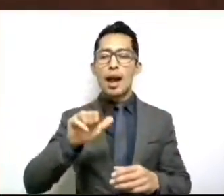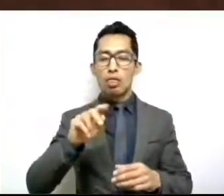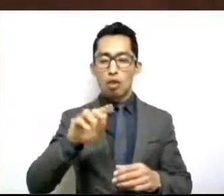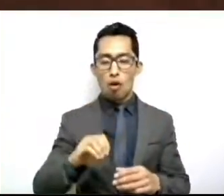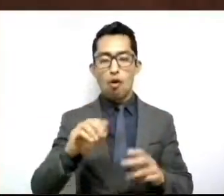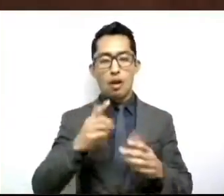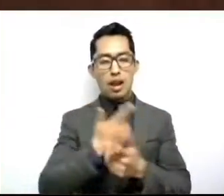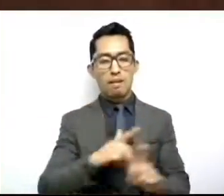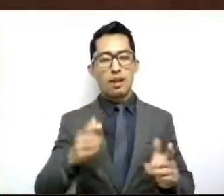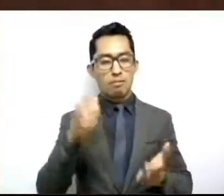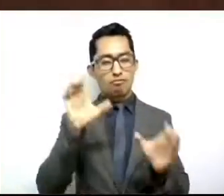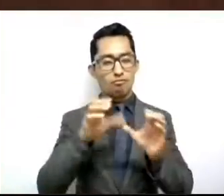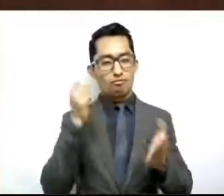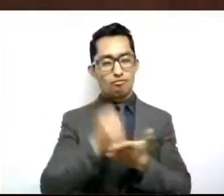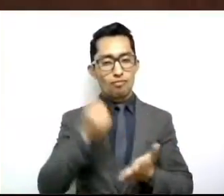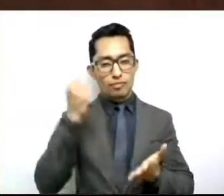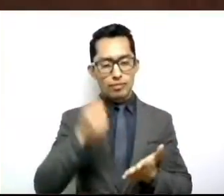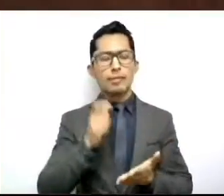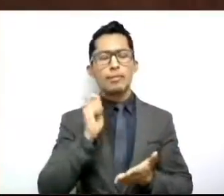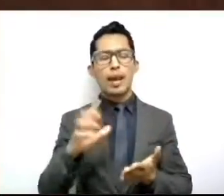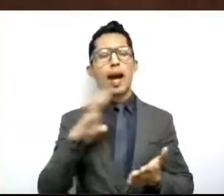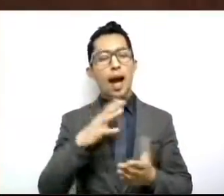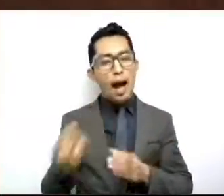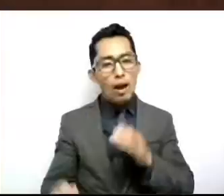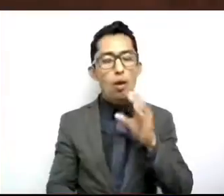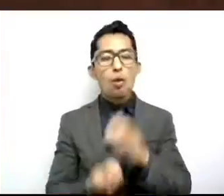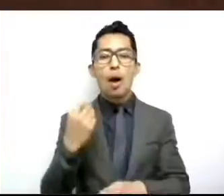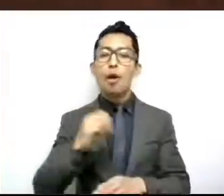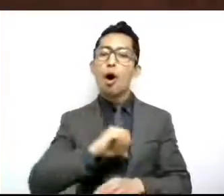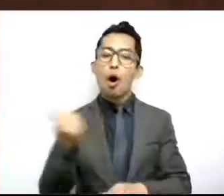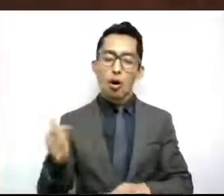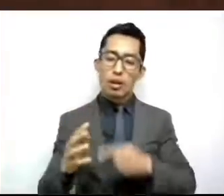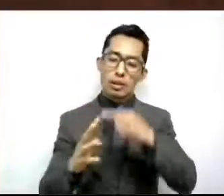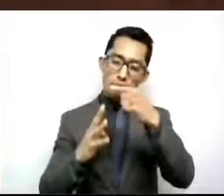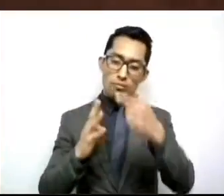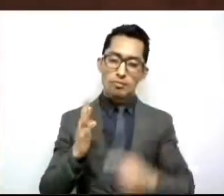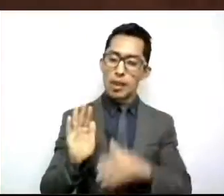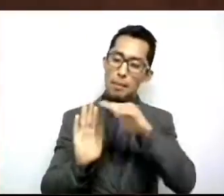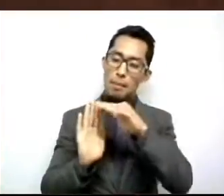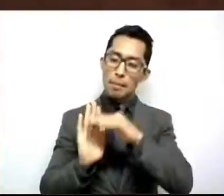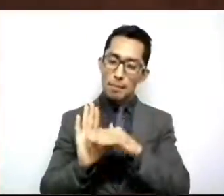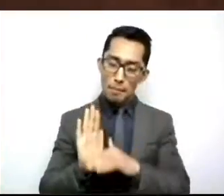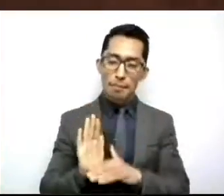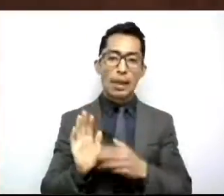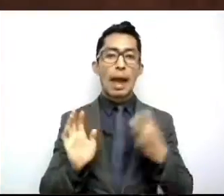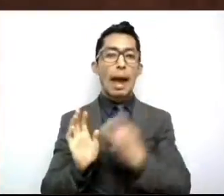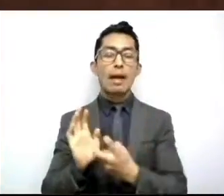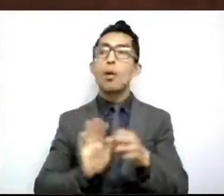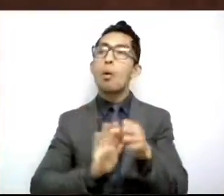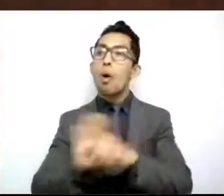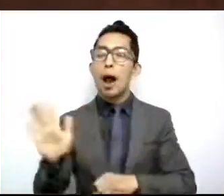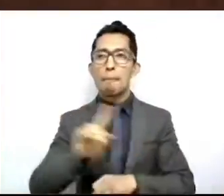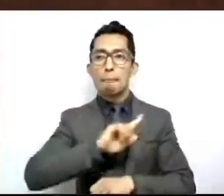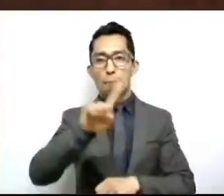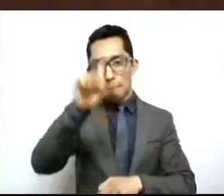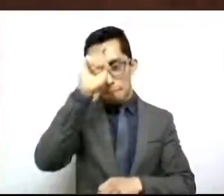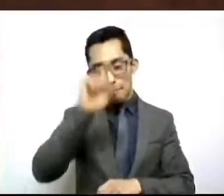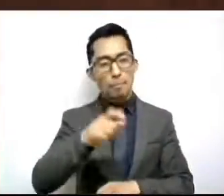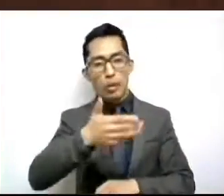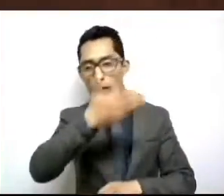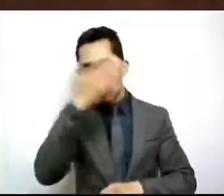el cual, bajo nuevos requisitos mismos que a la fecha se desconocen, los